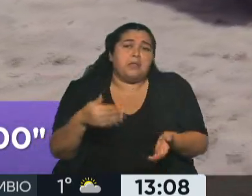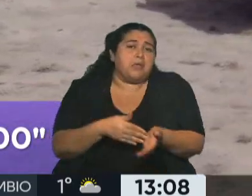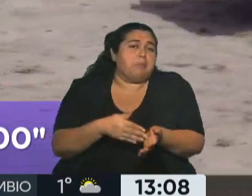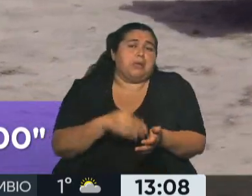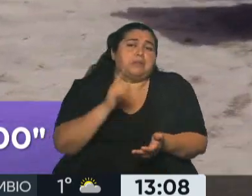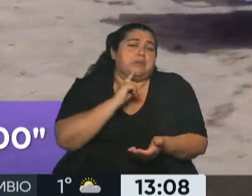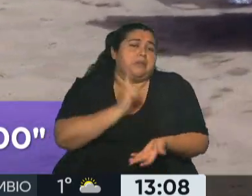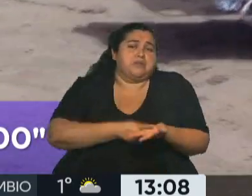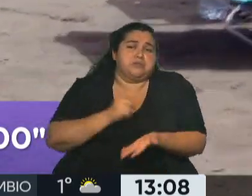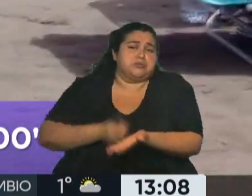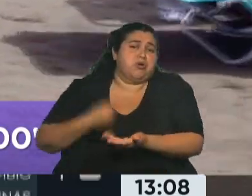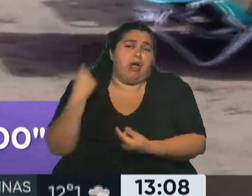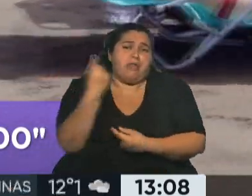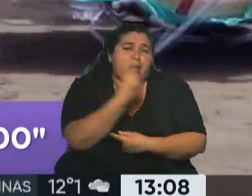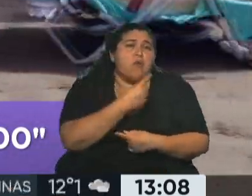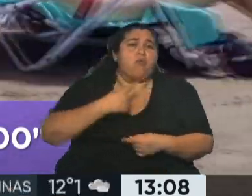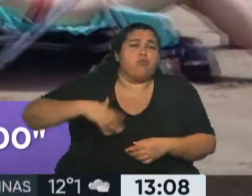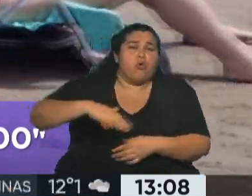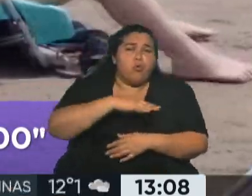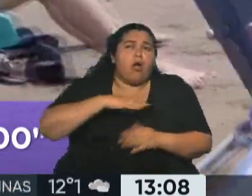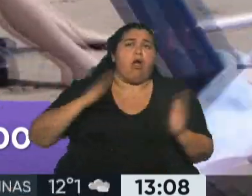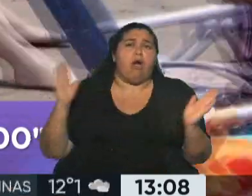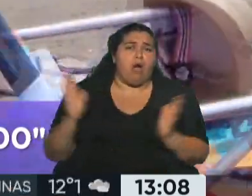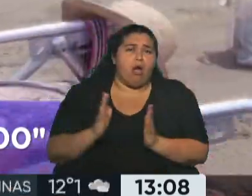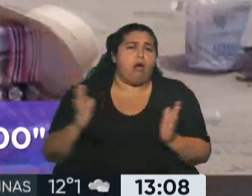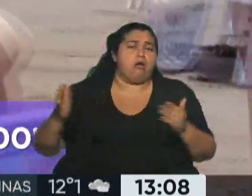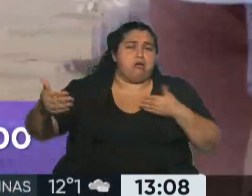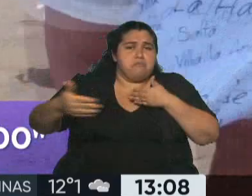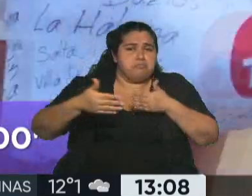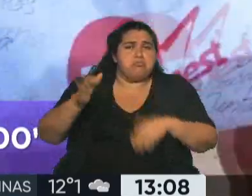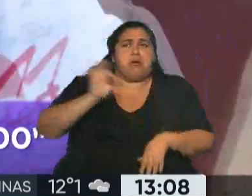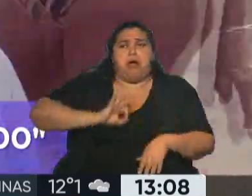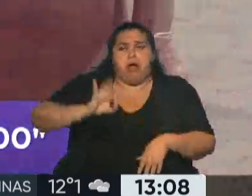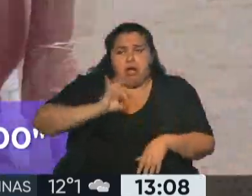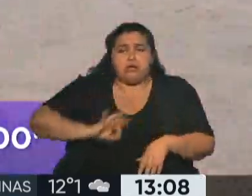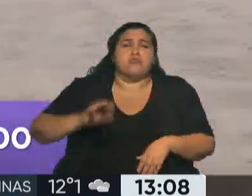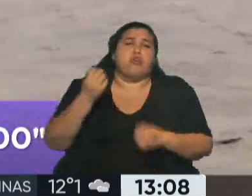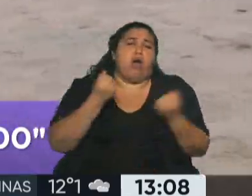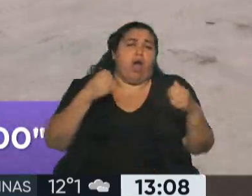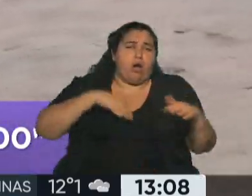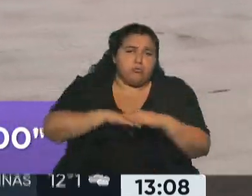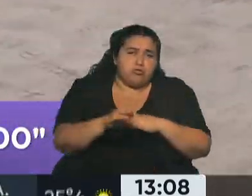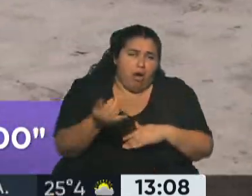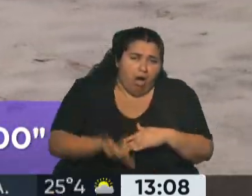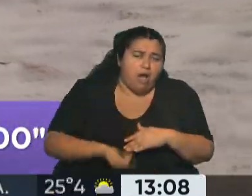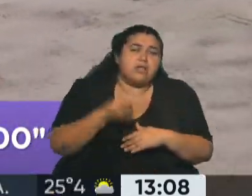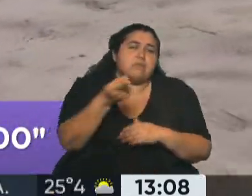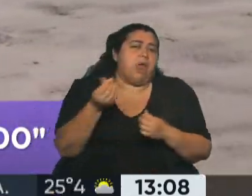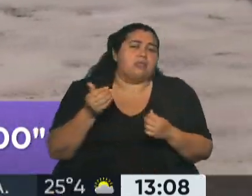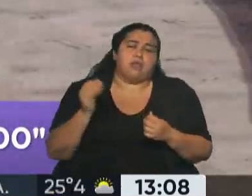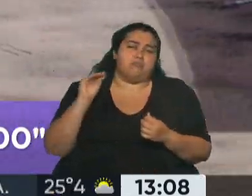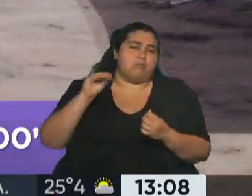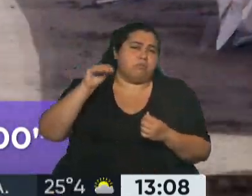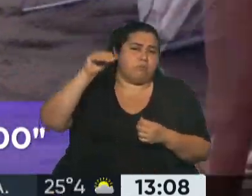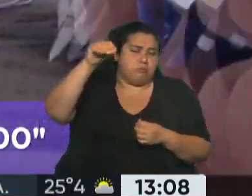ubicación, las características de la unidad, el mobiliario, la antigüedad, si disponen de coche, en fin, una serie de cuestiones que por supuesto